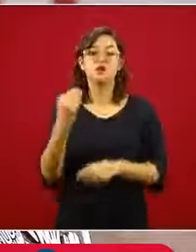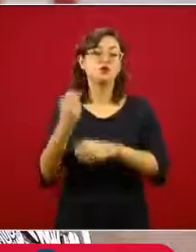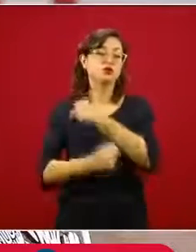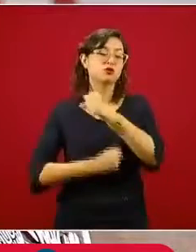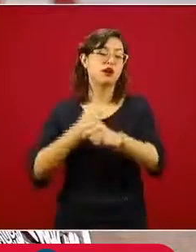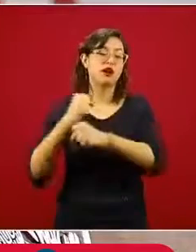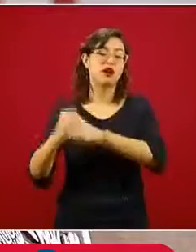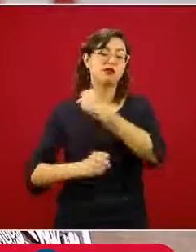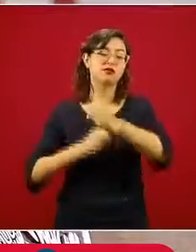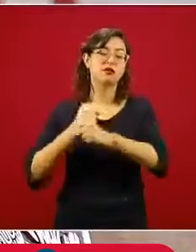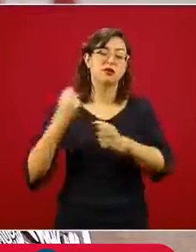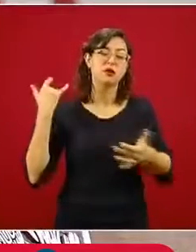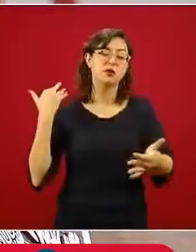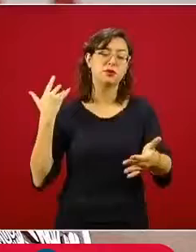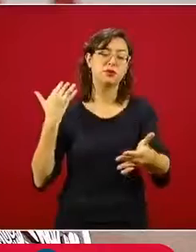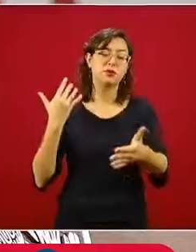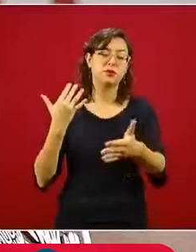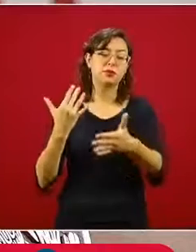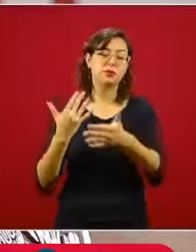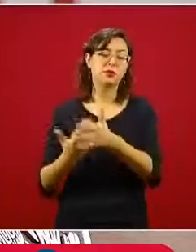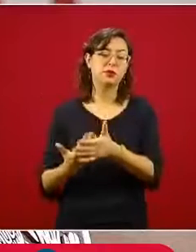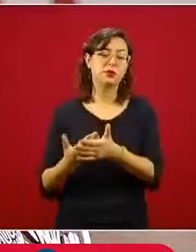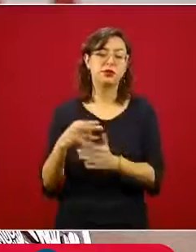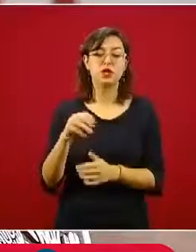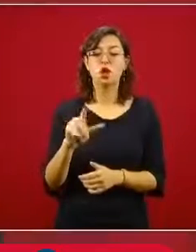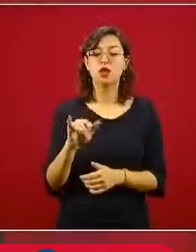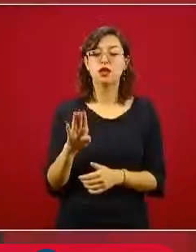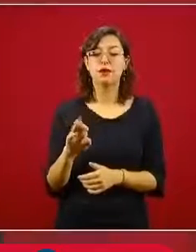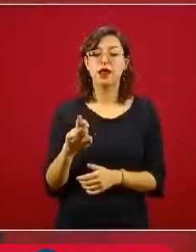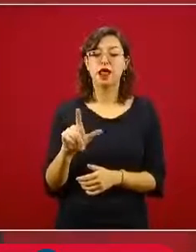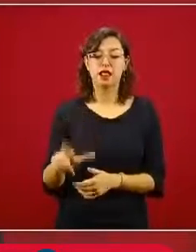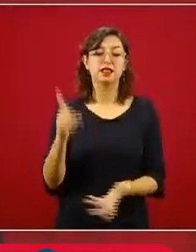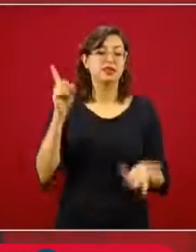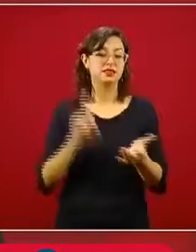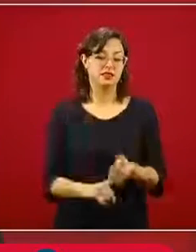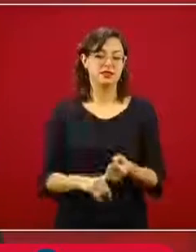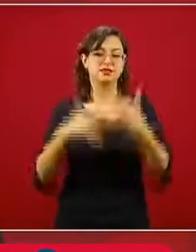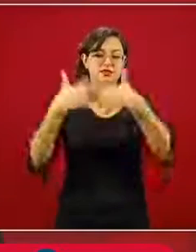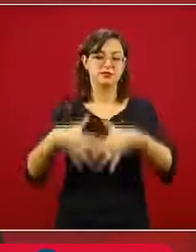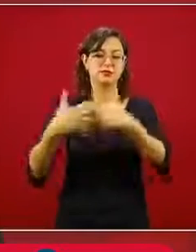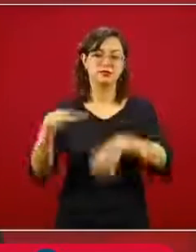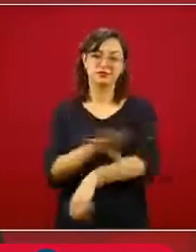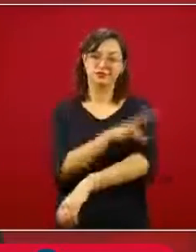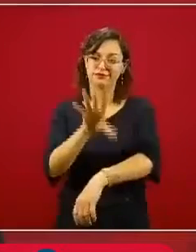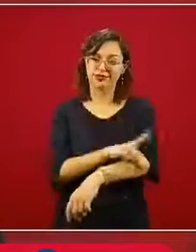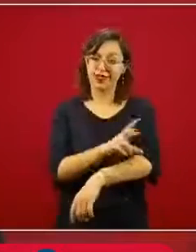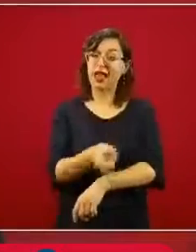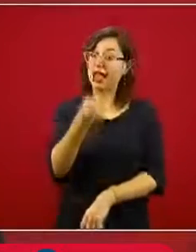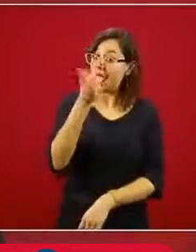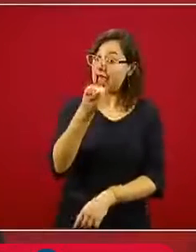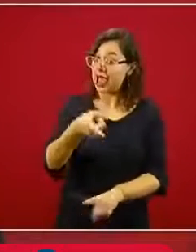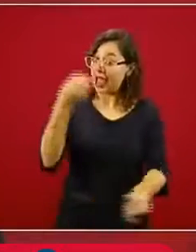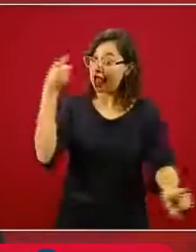neoliberal en la industria eléctrica, que ese es el fondo del asunto.